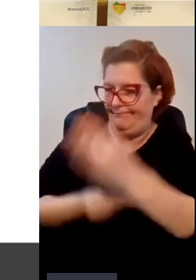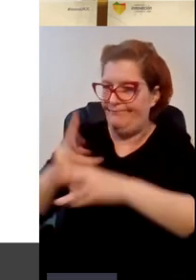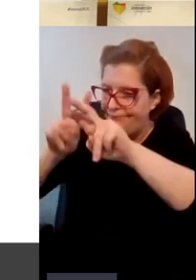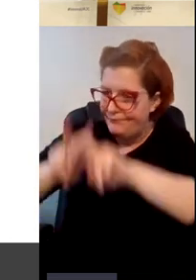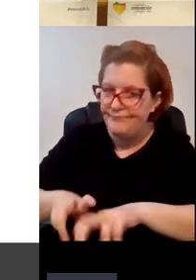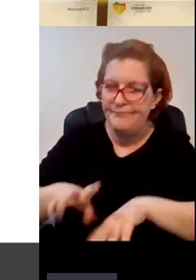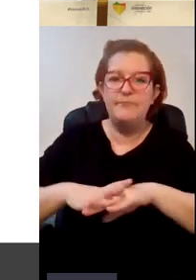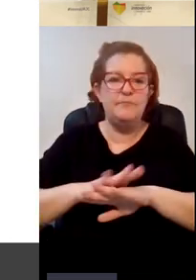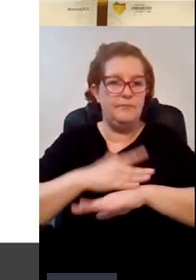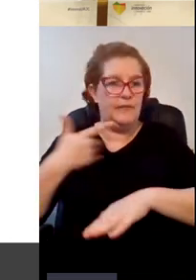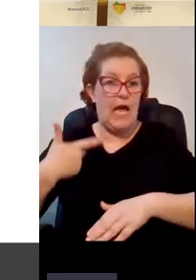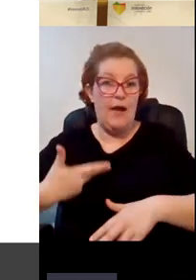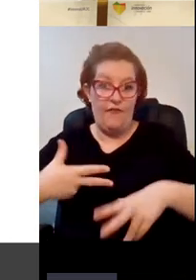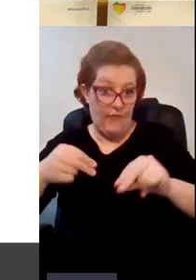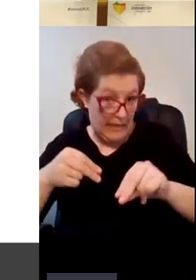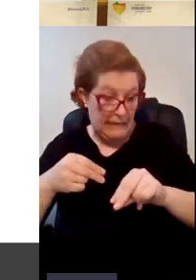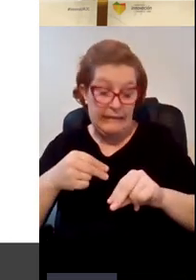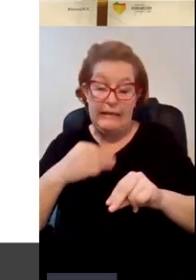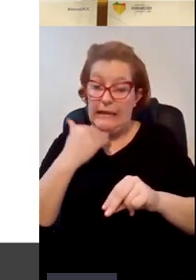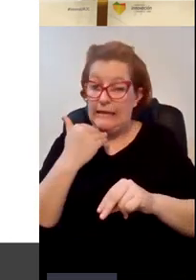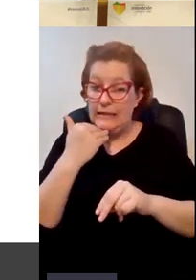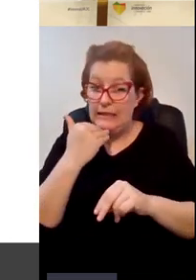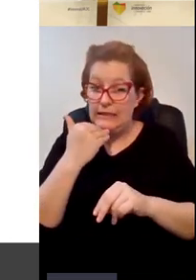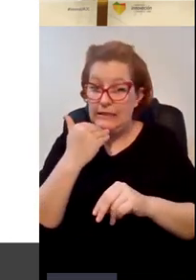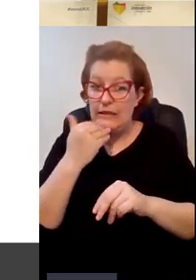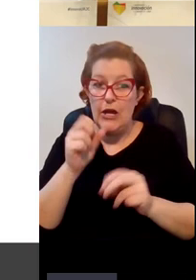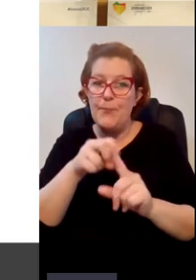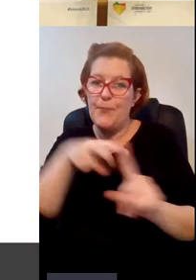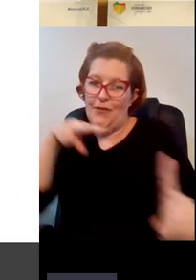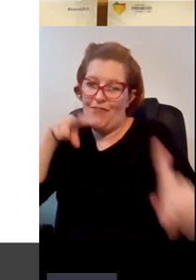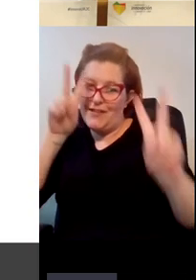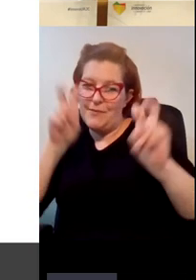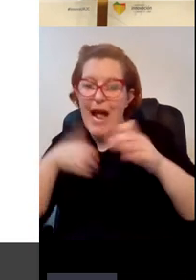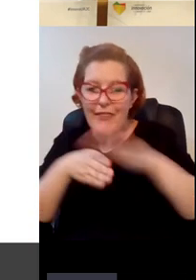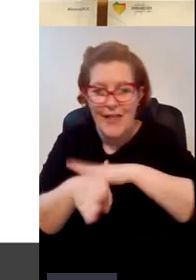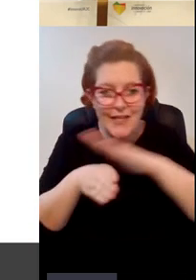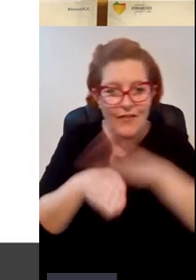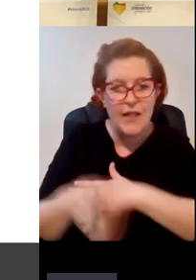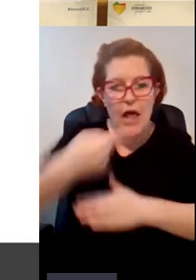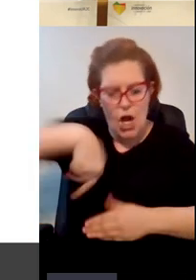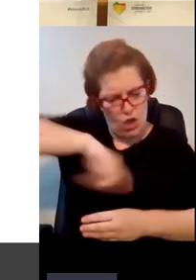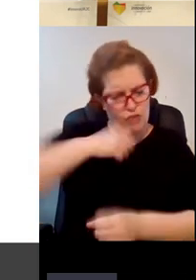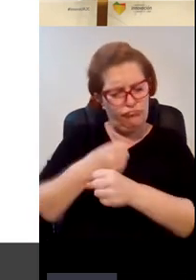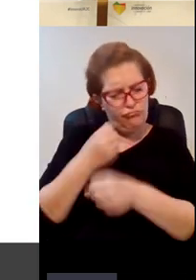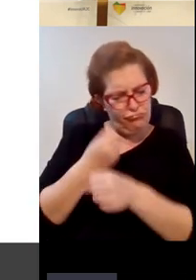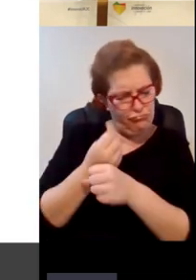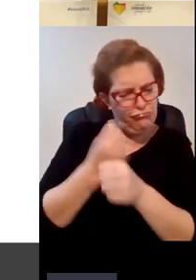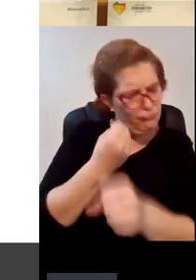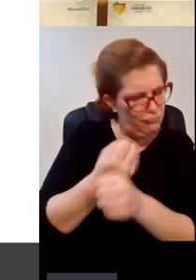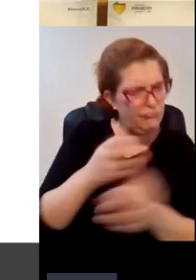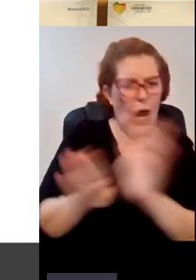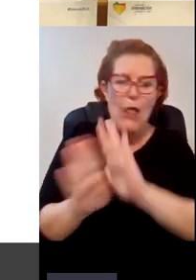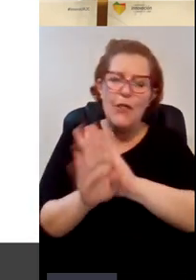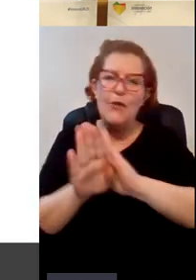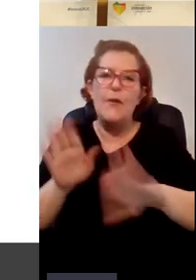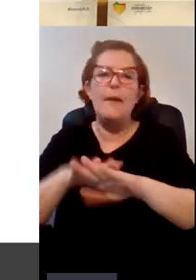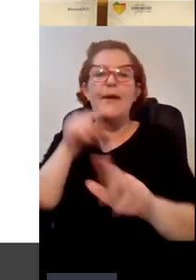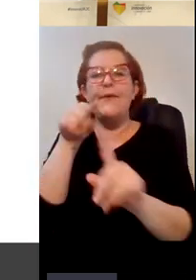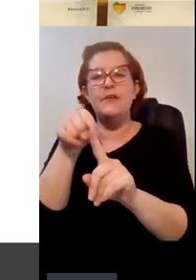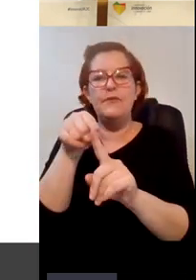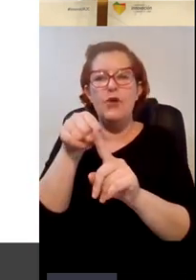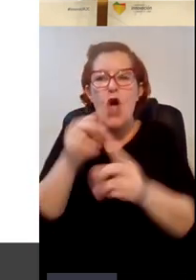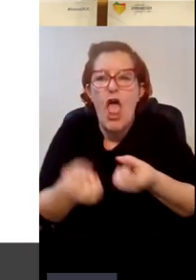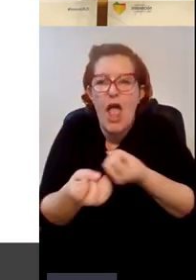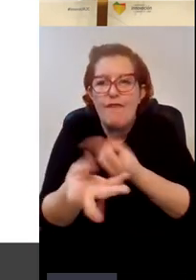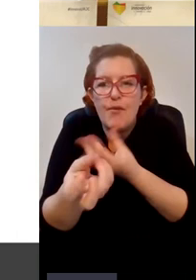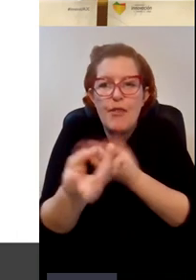para terminar decir también que desde el punto de vista de la accesibilidad se está trabajando para que toda la información